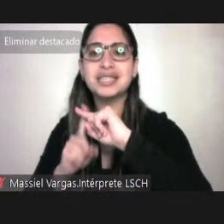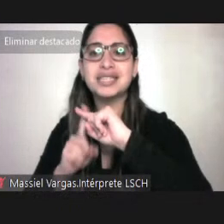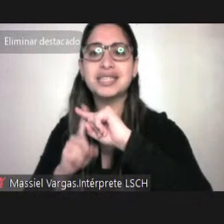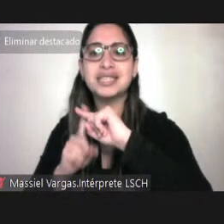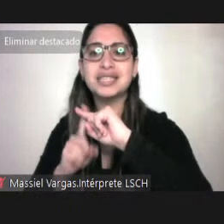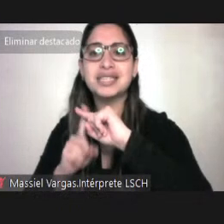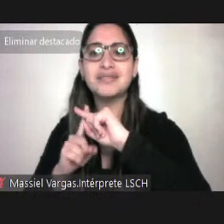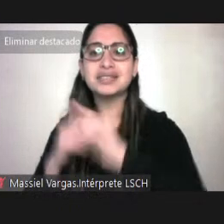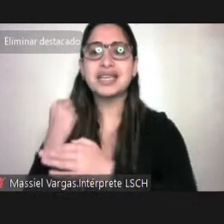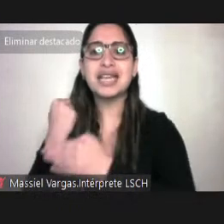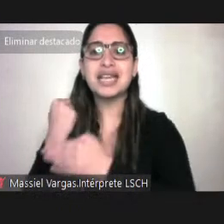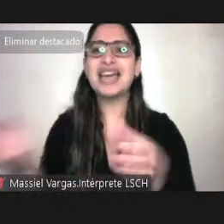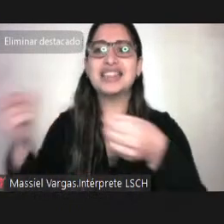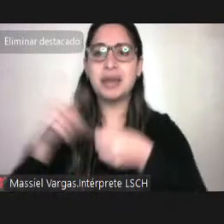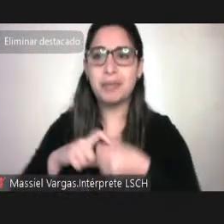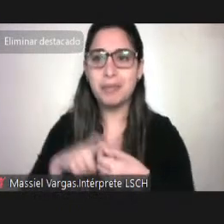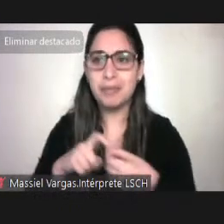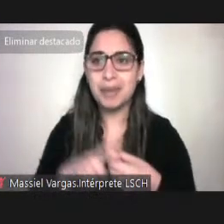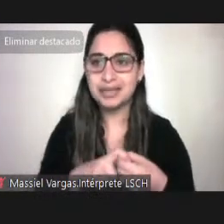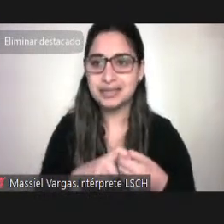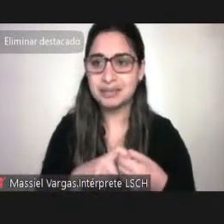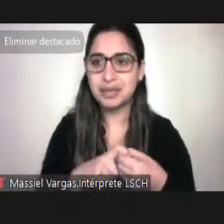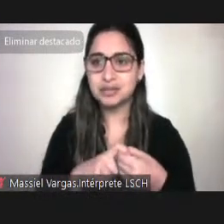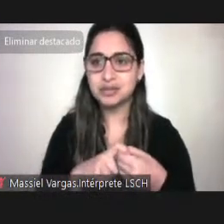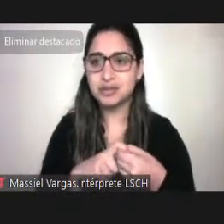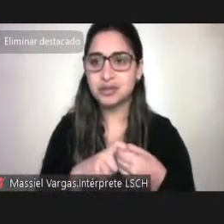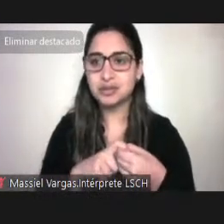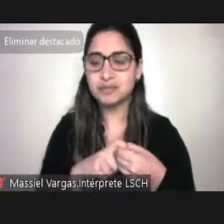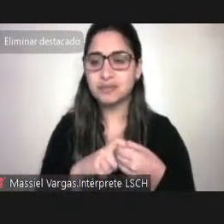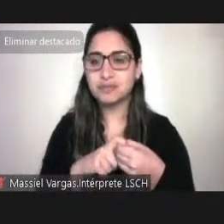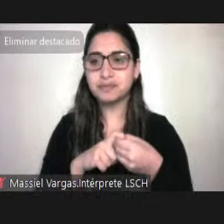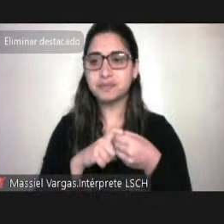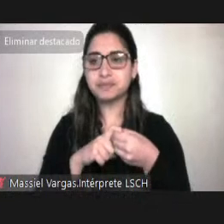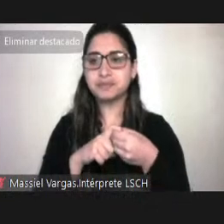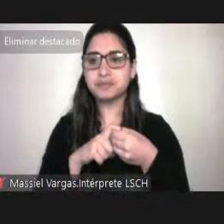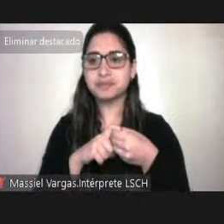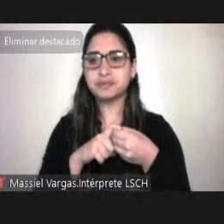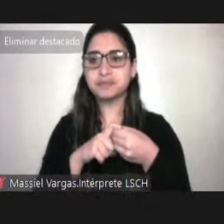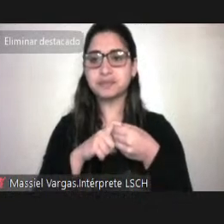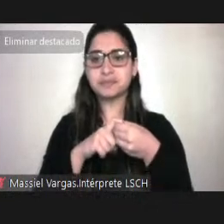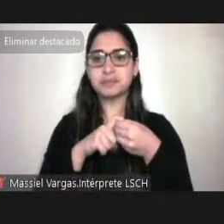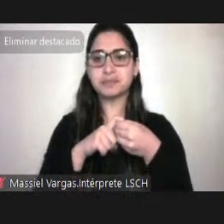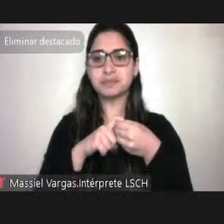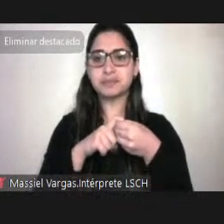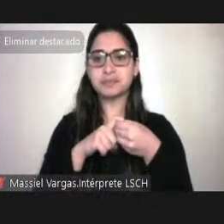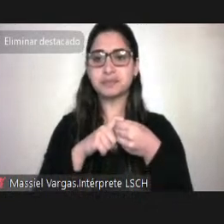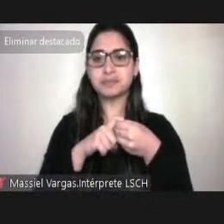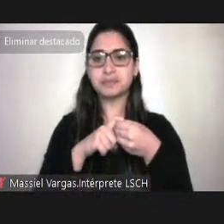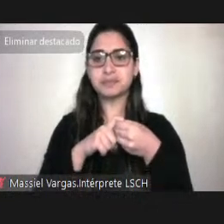ir minimizando las desventajas de las personas con discapacidad en la sociedad.